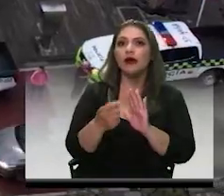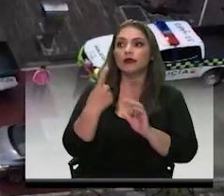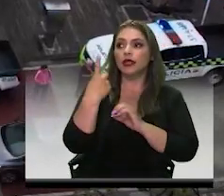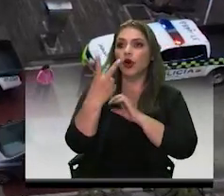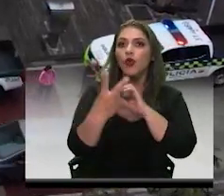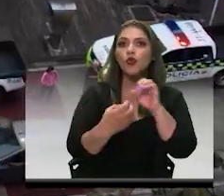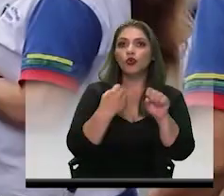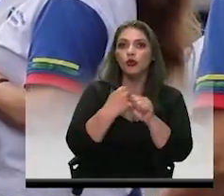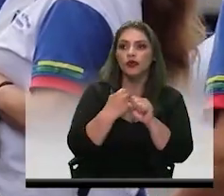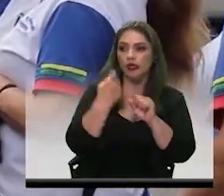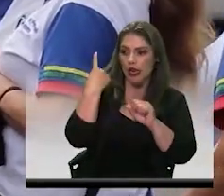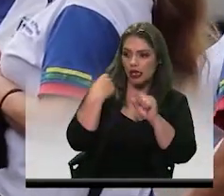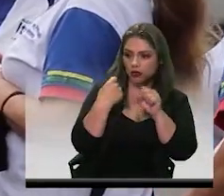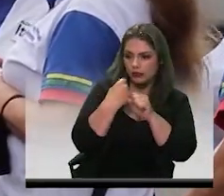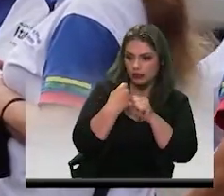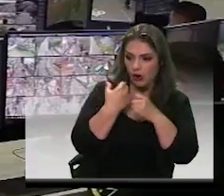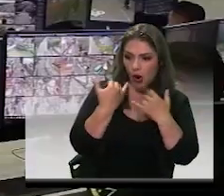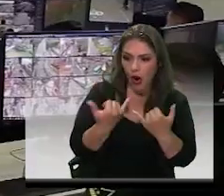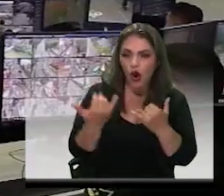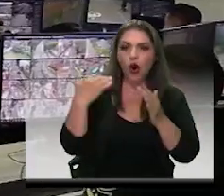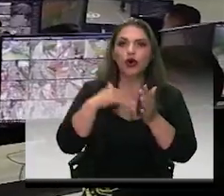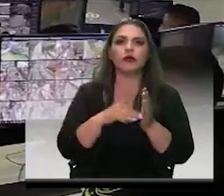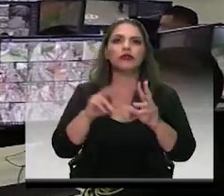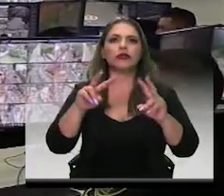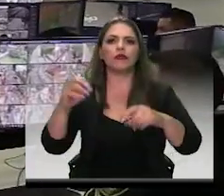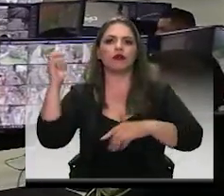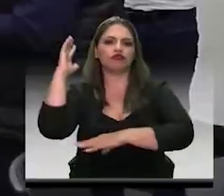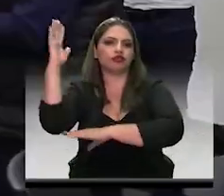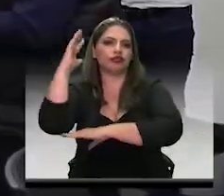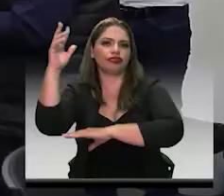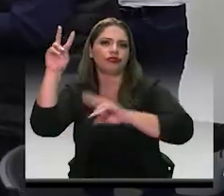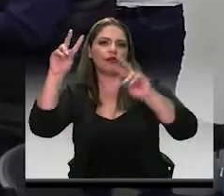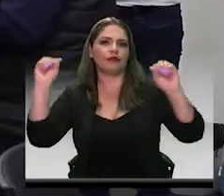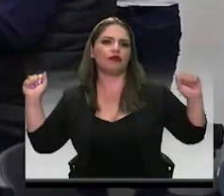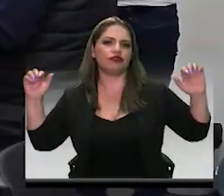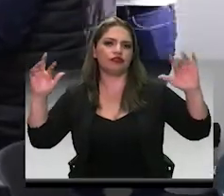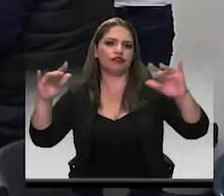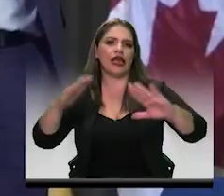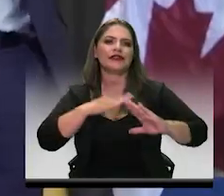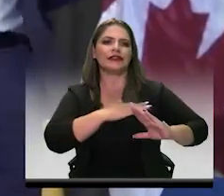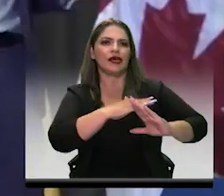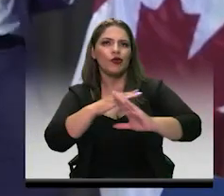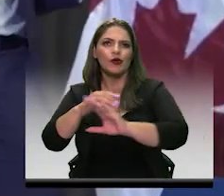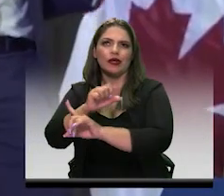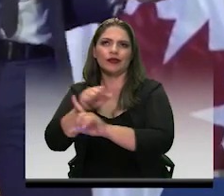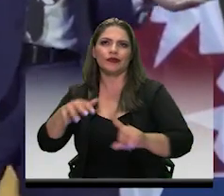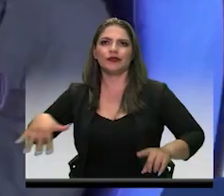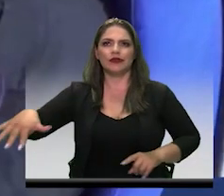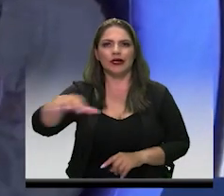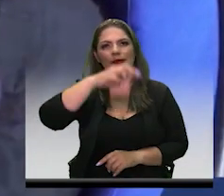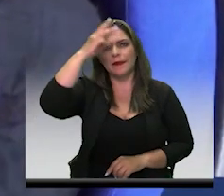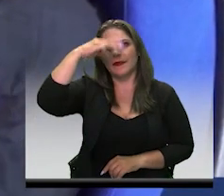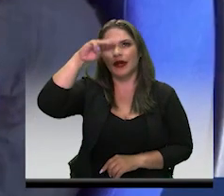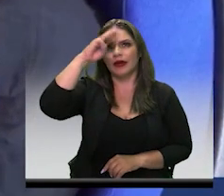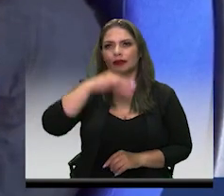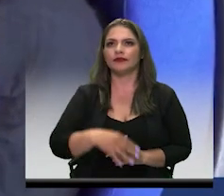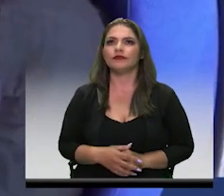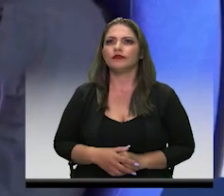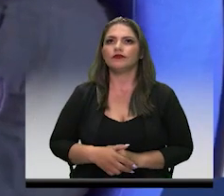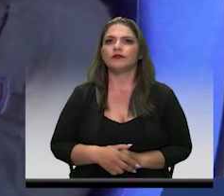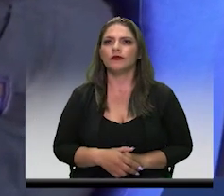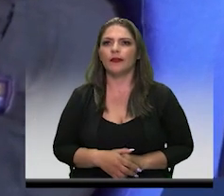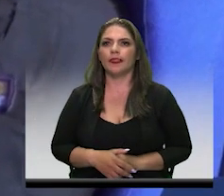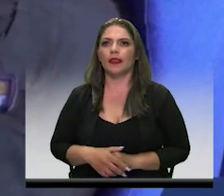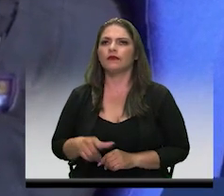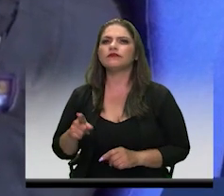nuestra ciudad fue invitada como ponente al Congreso de Seguridad y Proximidad Social en México, donde participaron diferentes países